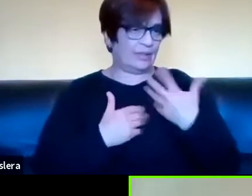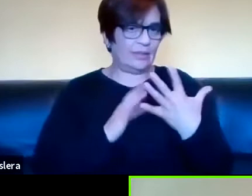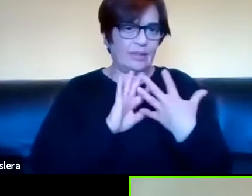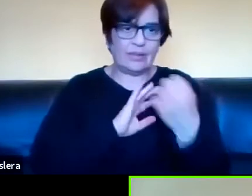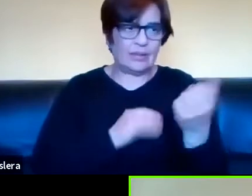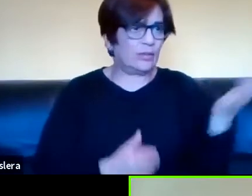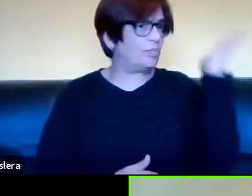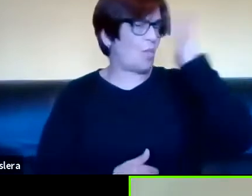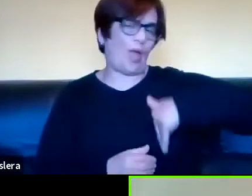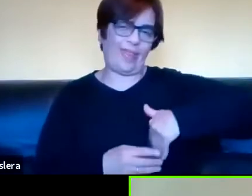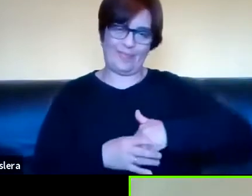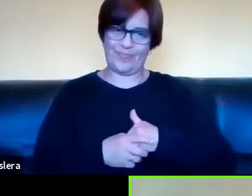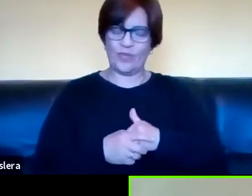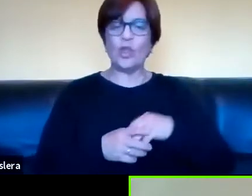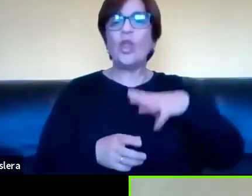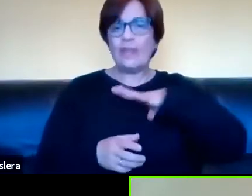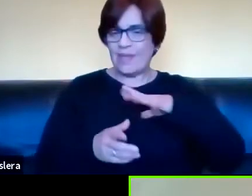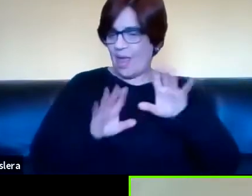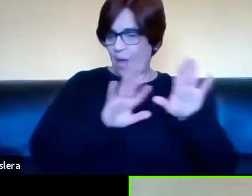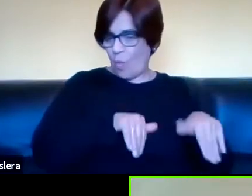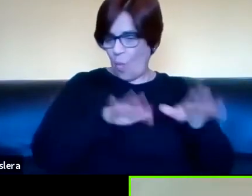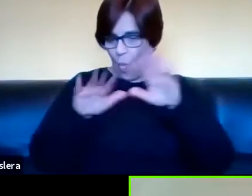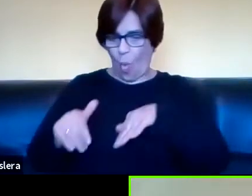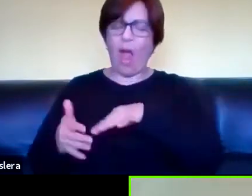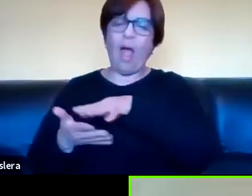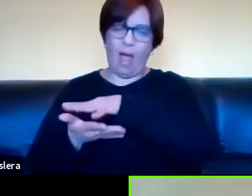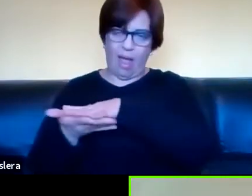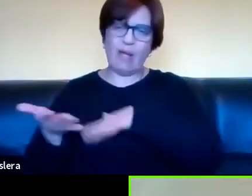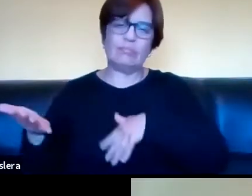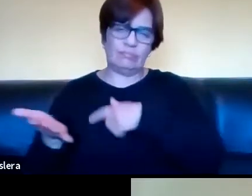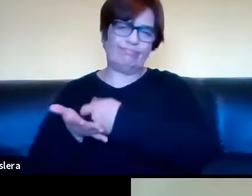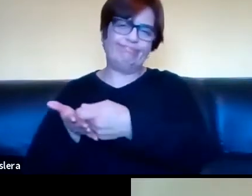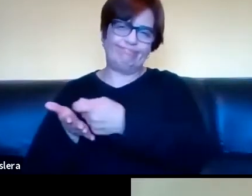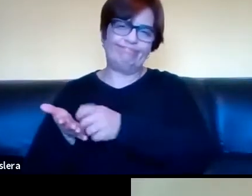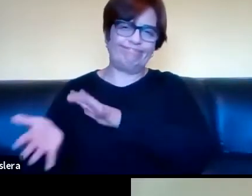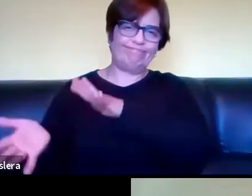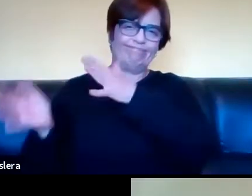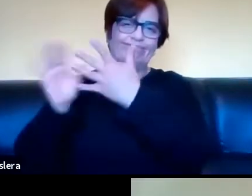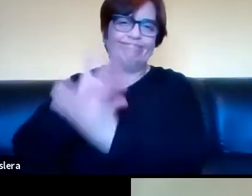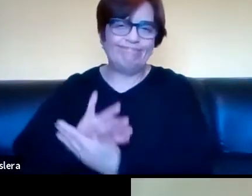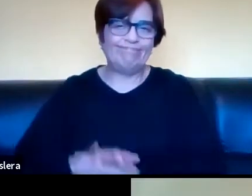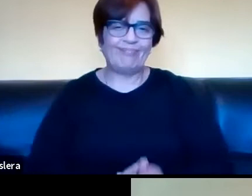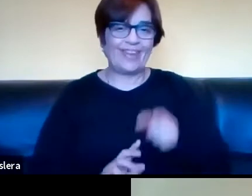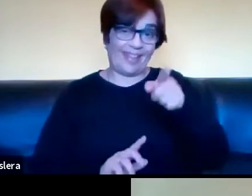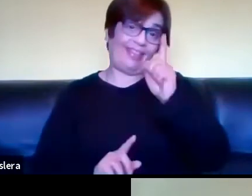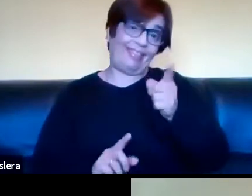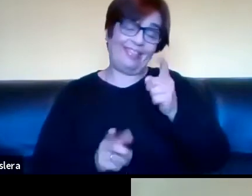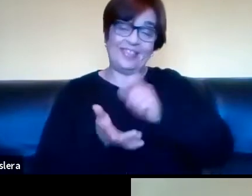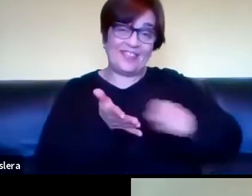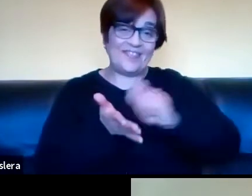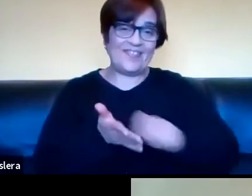manipulabilidad de la misma forma que lo son que lo es la escritura tenés que escribir lo tenés que escribir